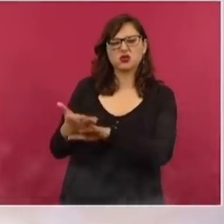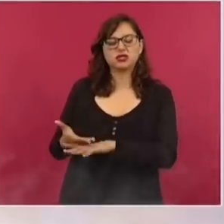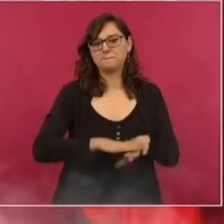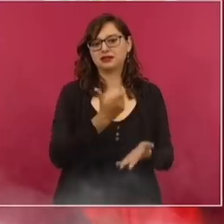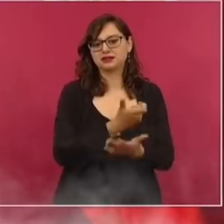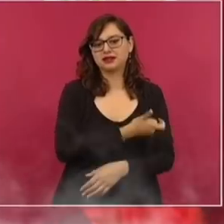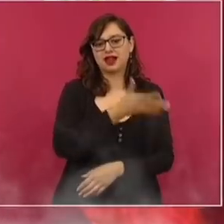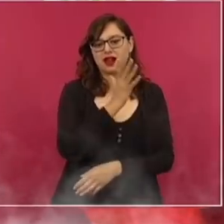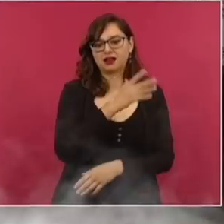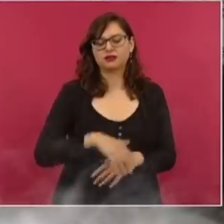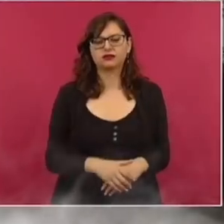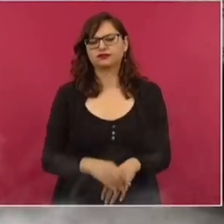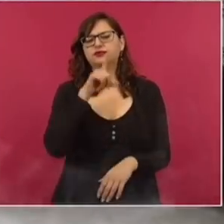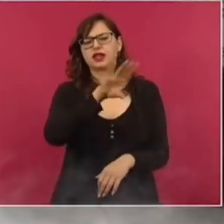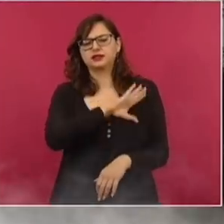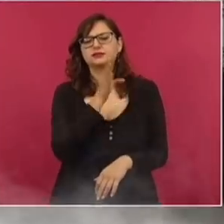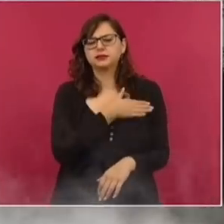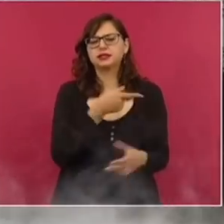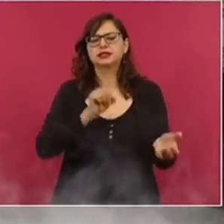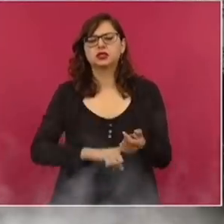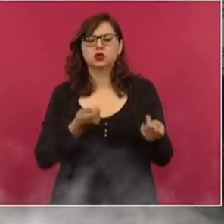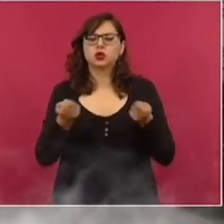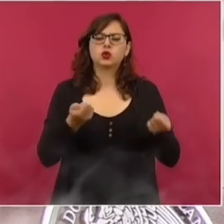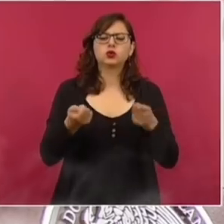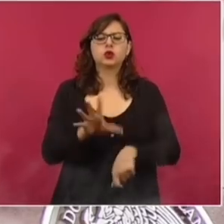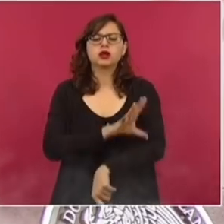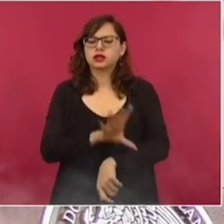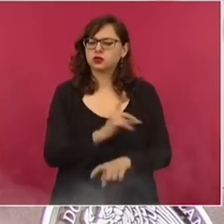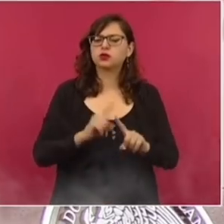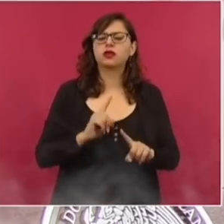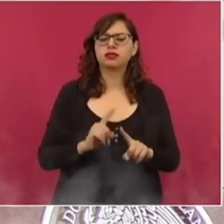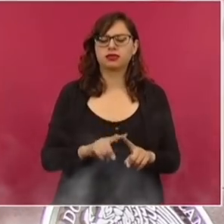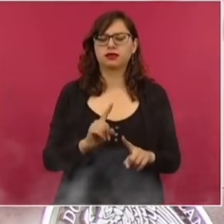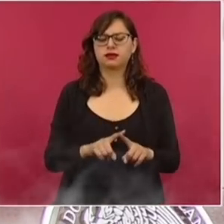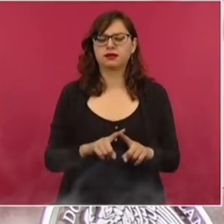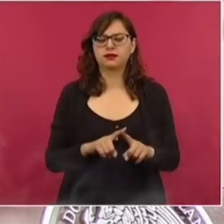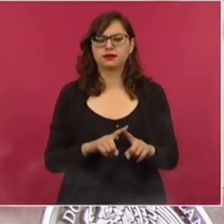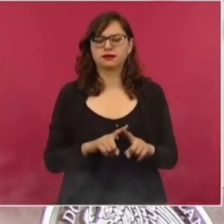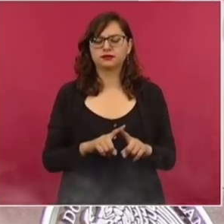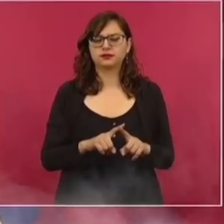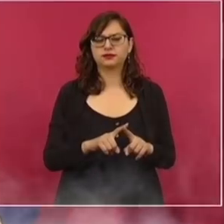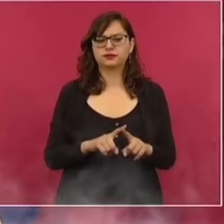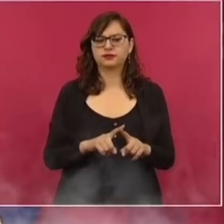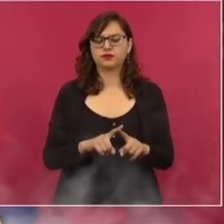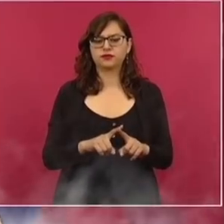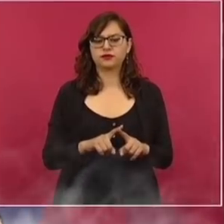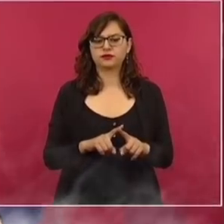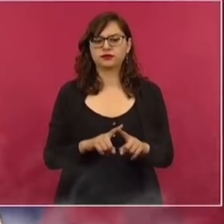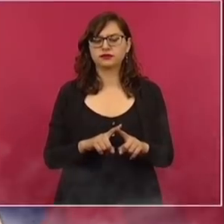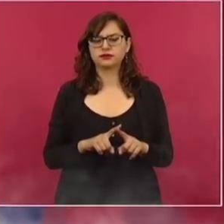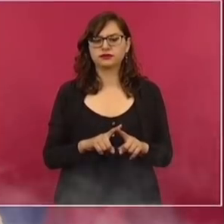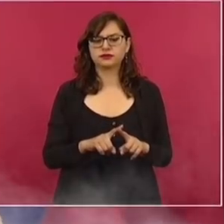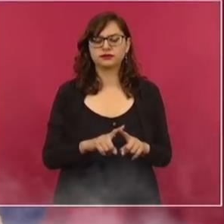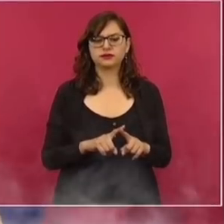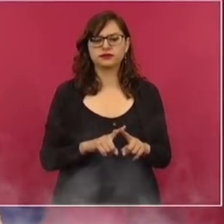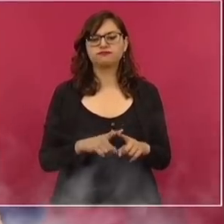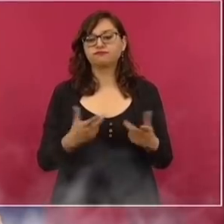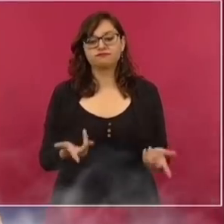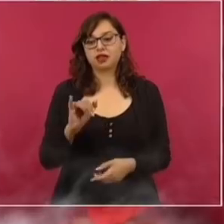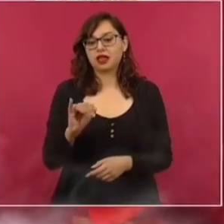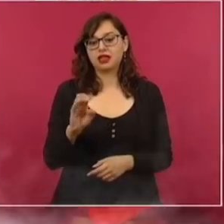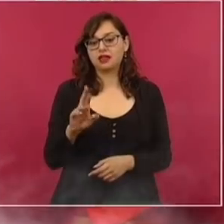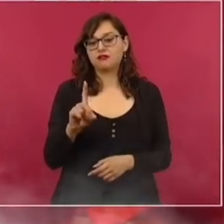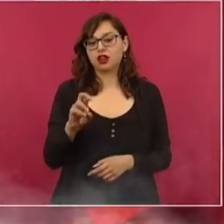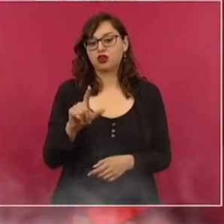imponga en México. ¿Y quién domina la industria eléctrica y el mercado eléctrico en España? Y